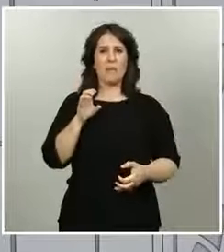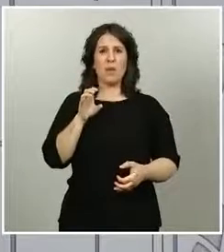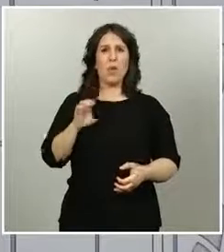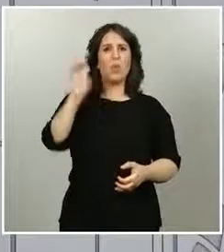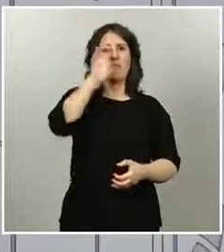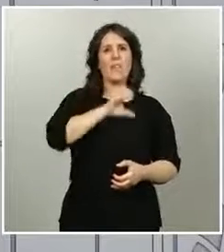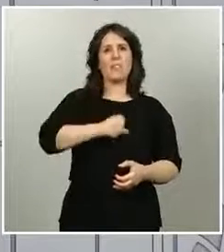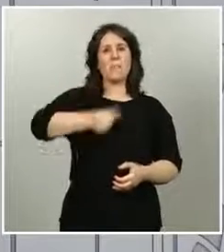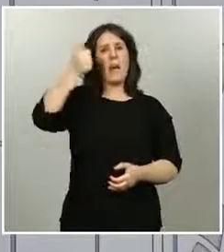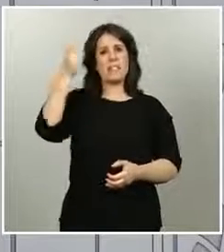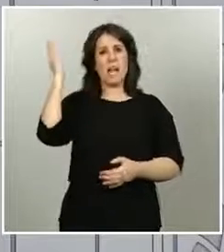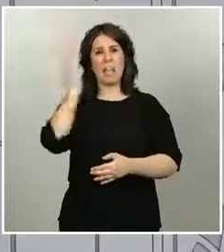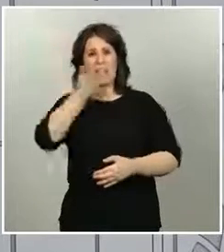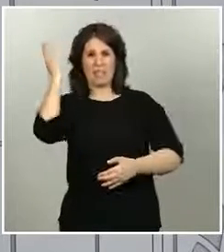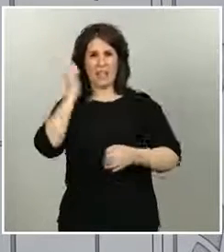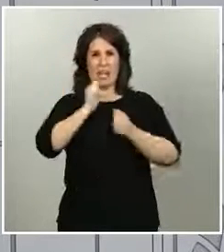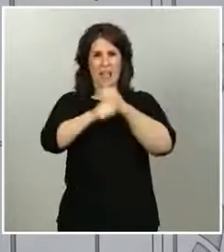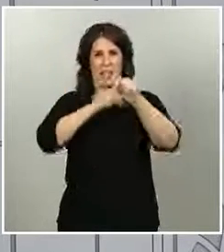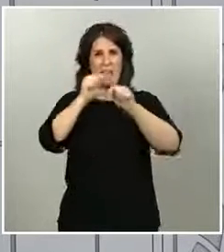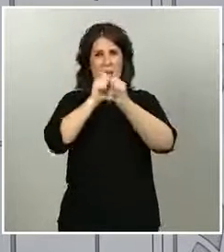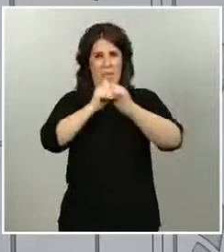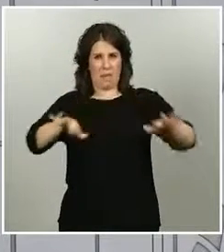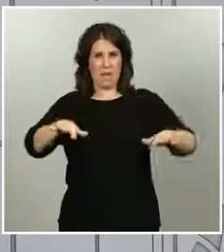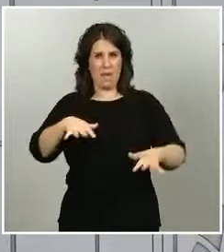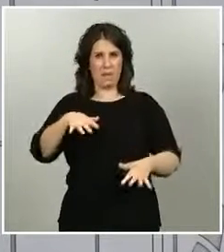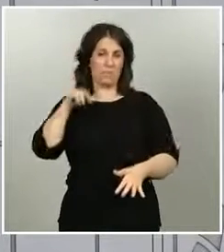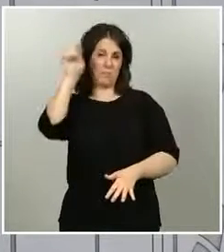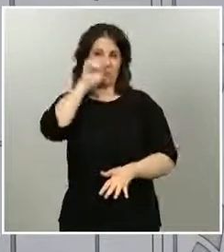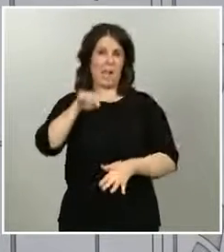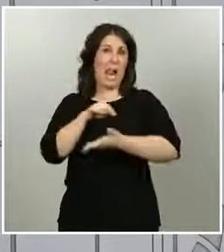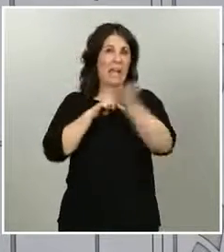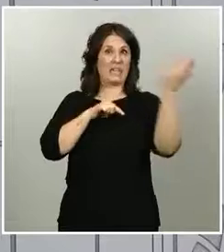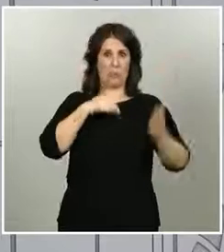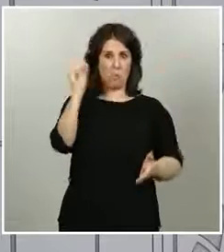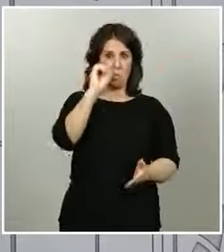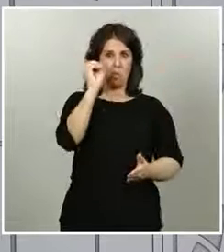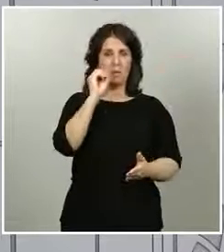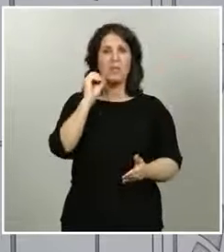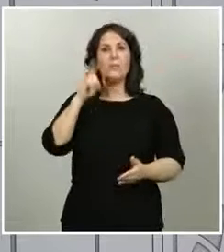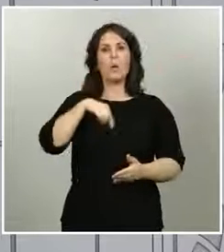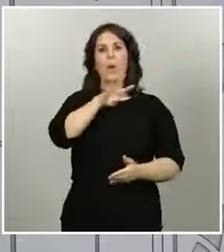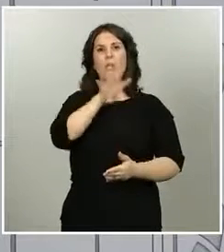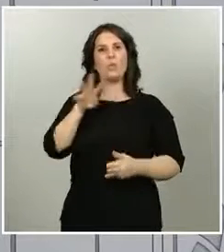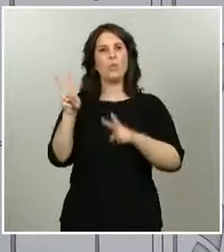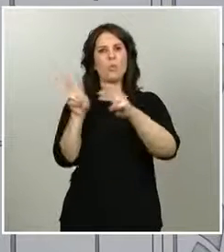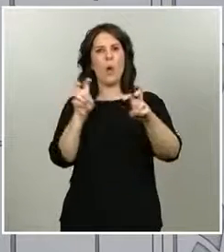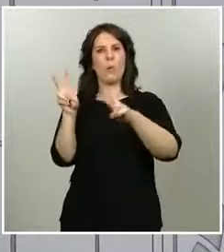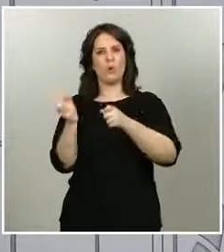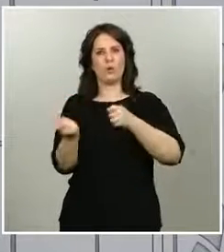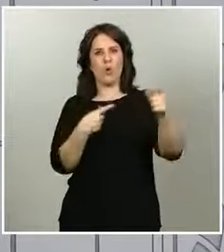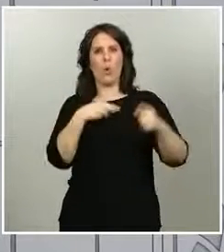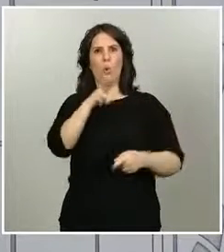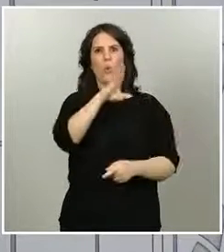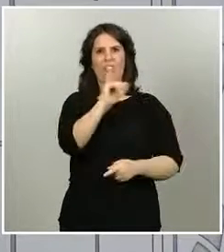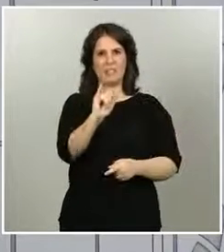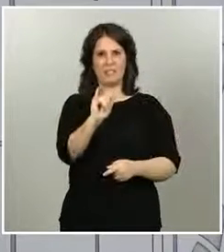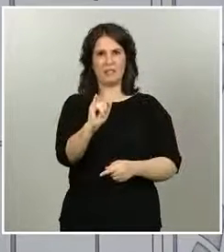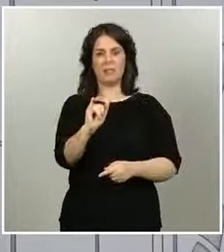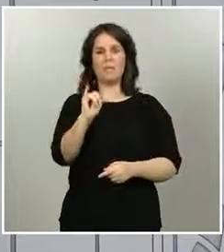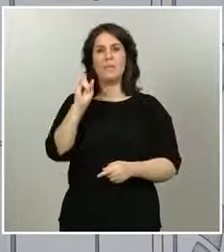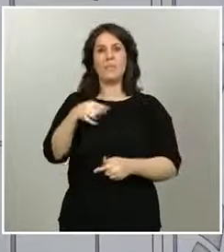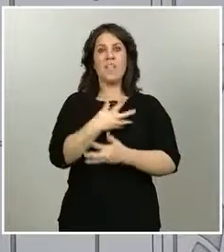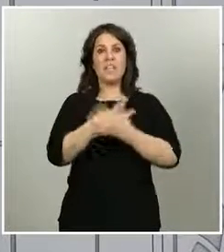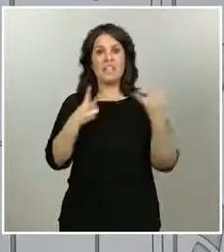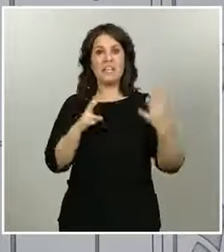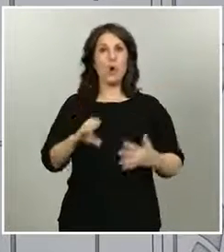Tenemos 24 nuevos ingresados en UCI, con 17 comunidades que han tenido 0 o 1